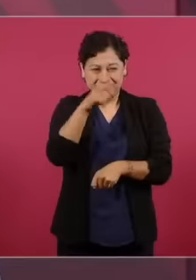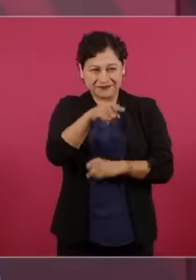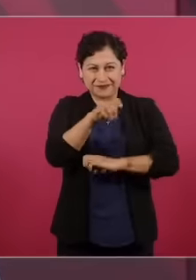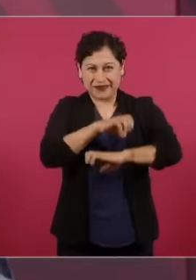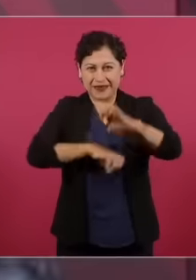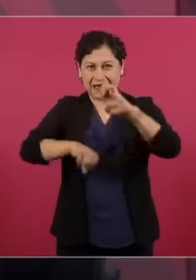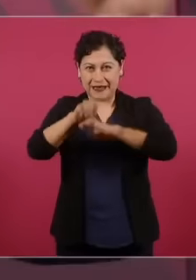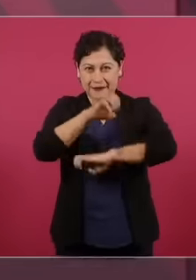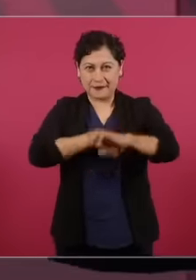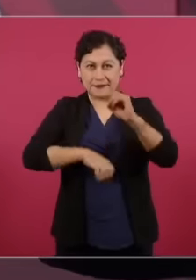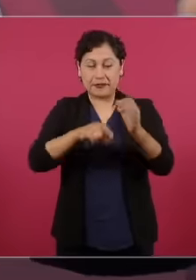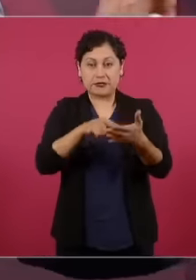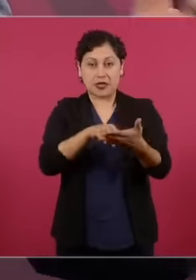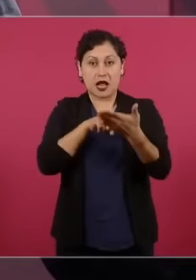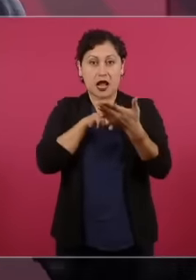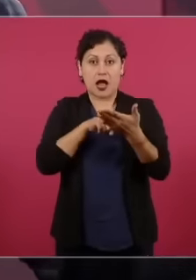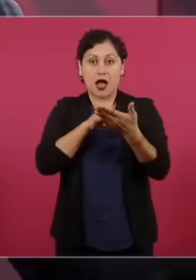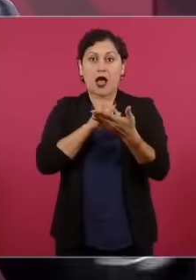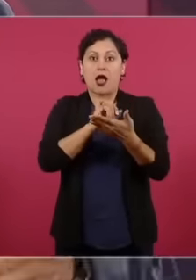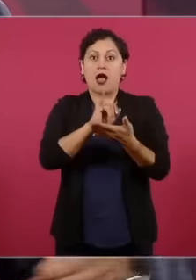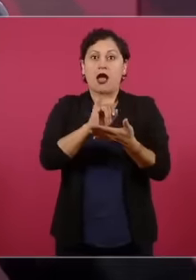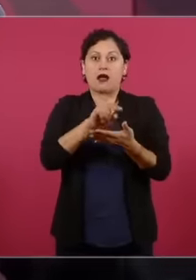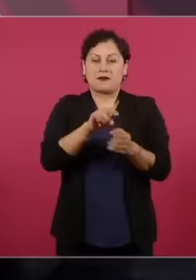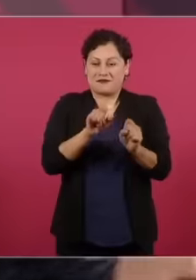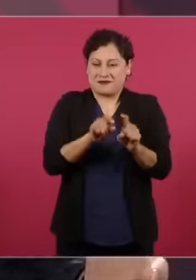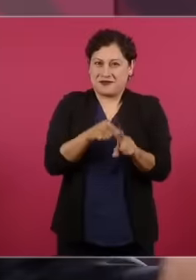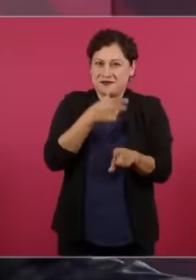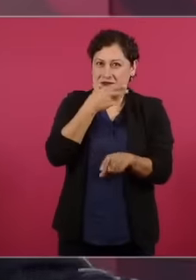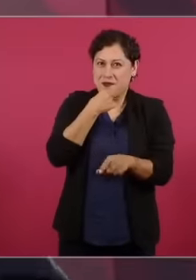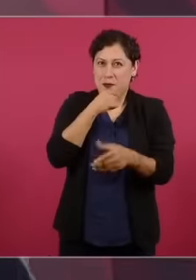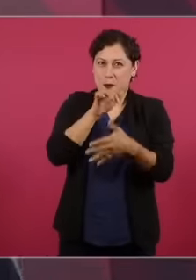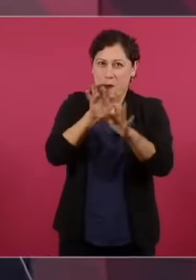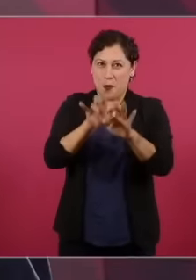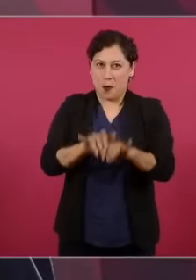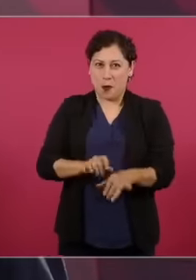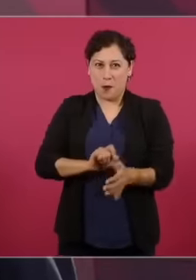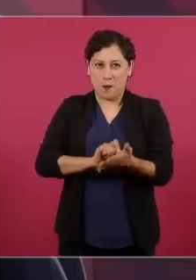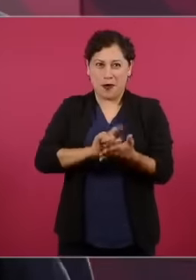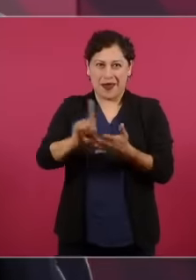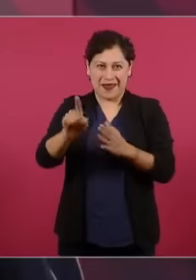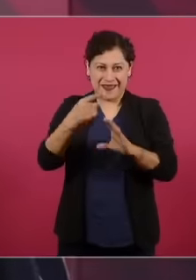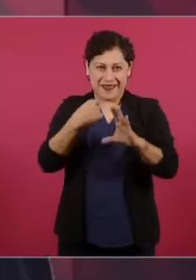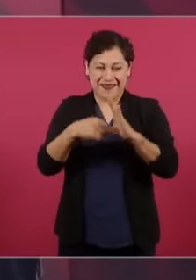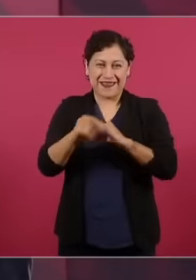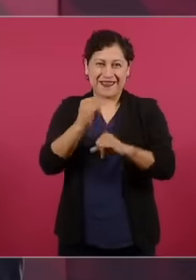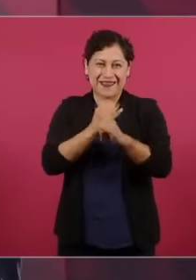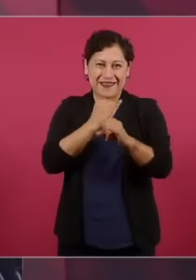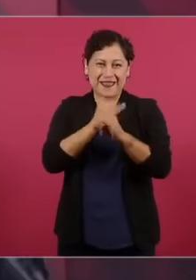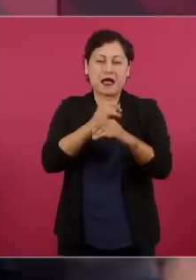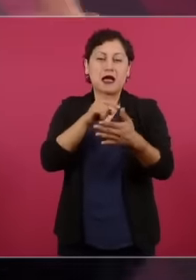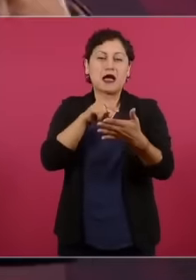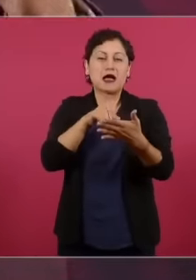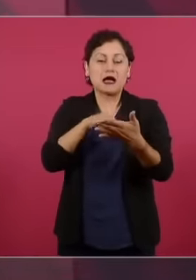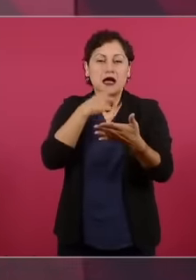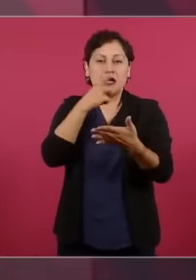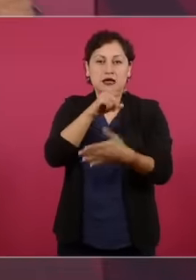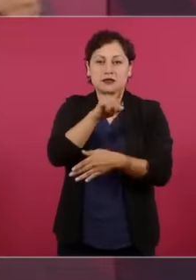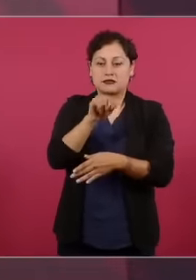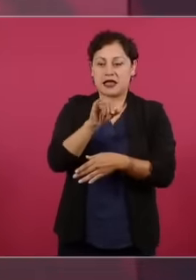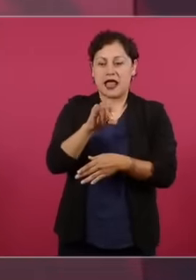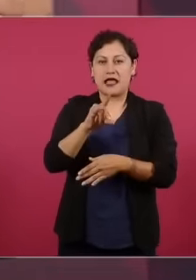Zahid dice no si salía una encuesta en donde había empate